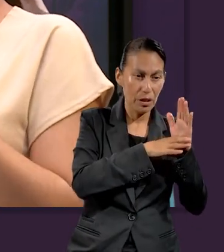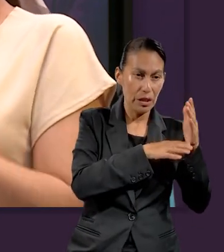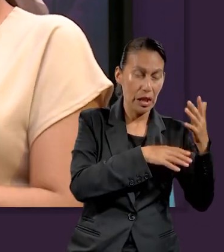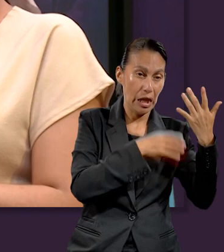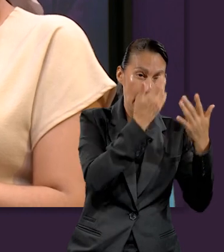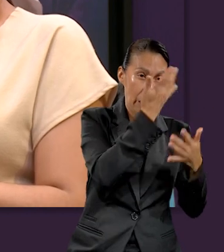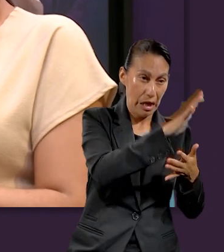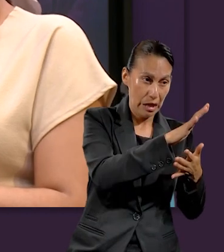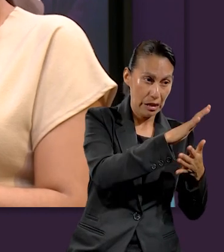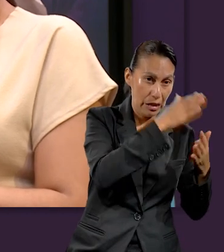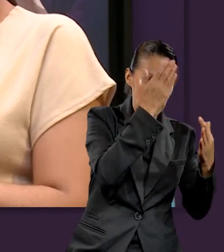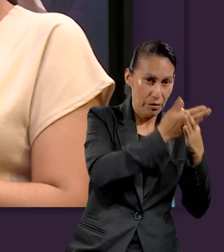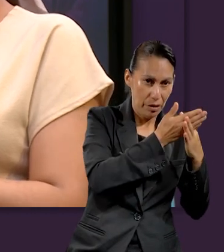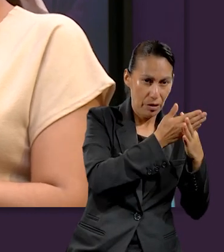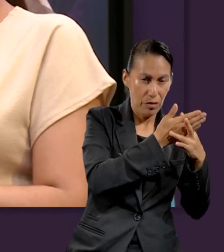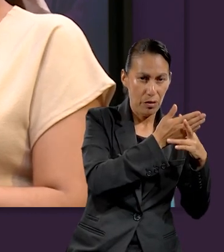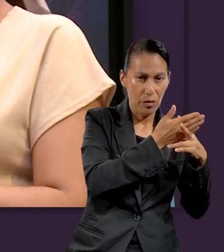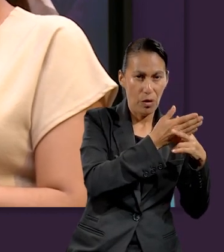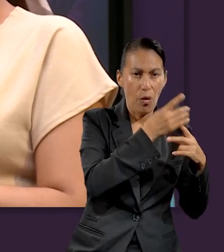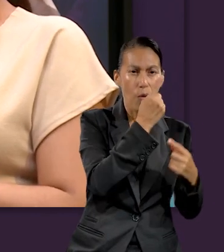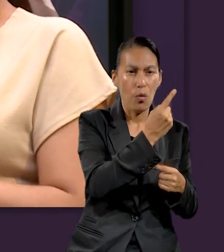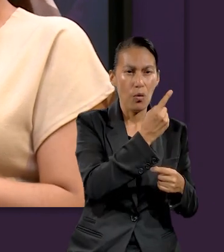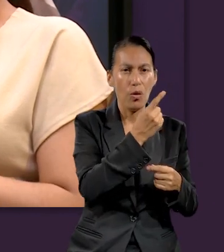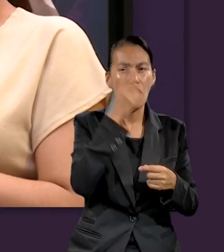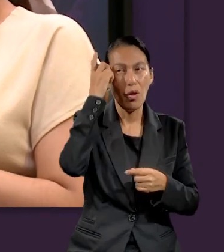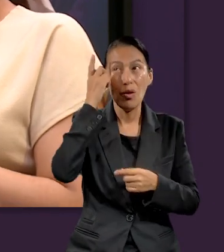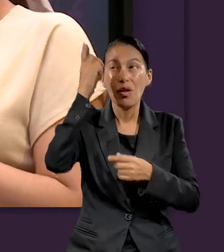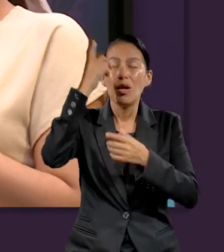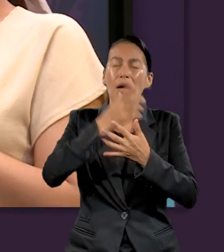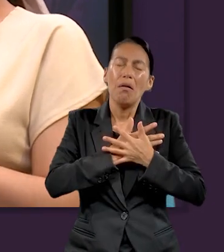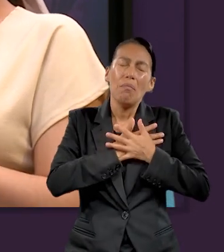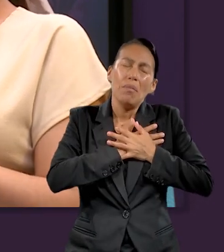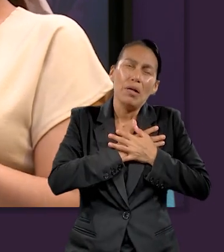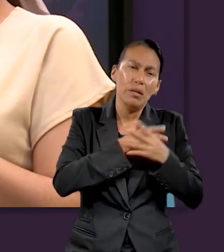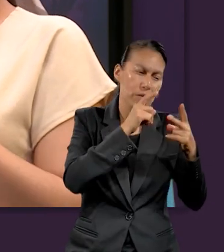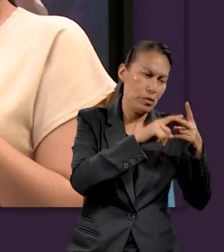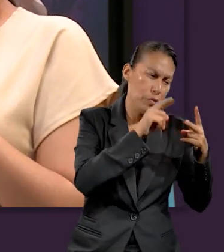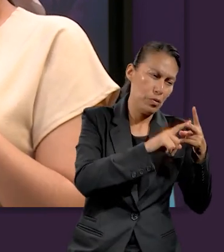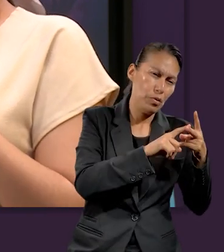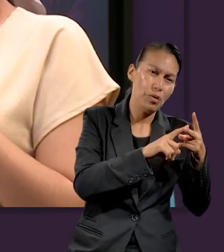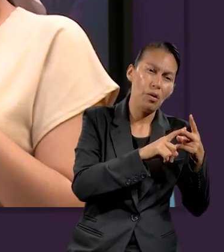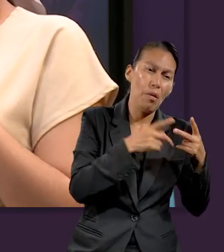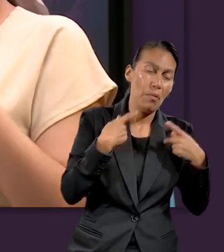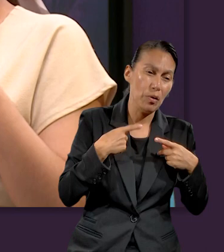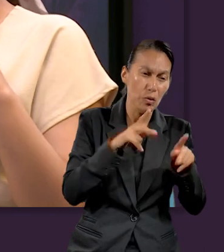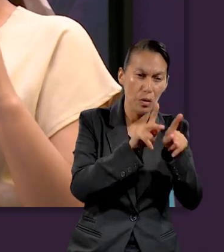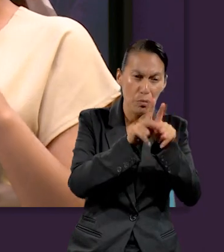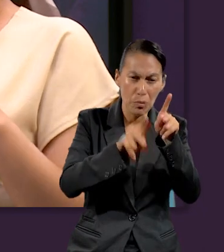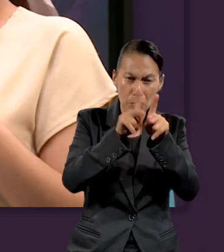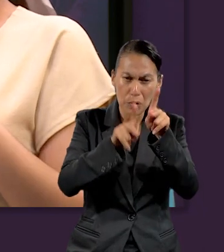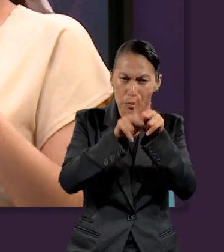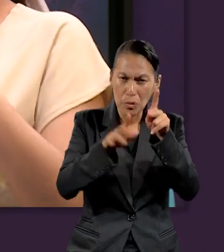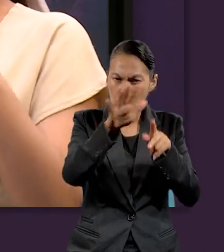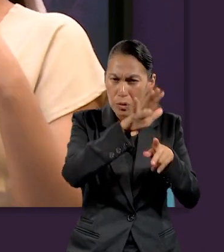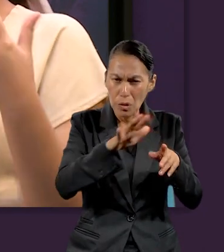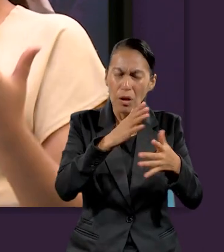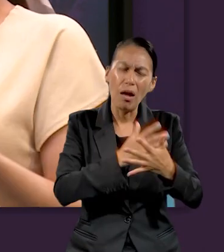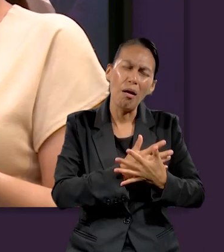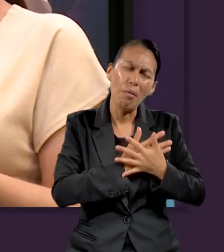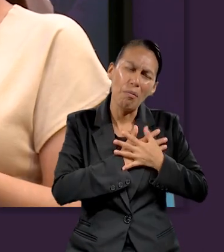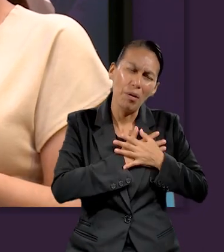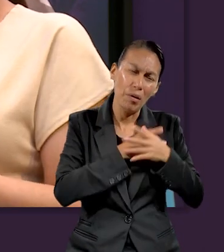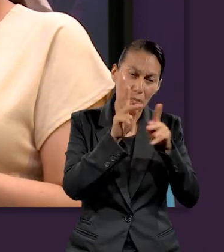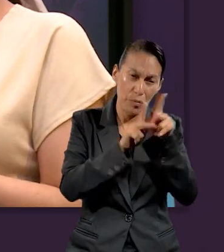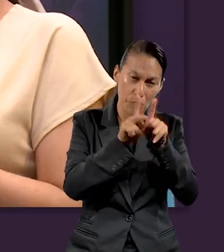mandamientos en uno, en amar a Dios, y el segundo en amar a tu prójimo, ¿no? Y en los mandamientos donde es de amar a Dios, de los diez